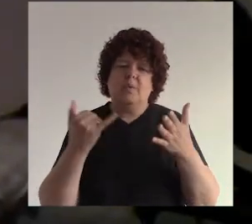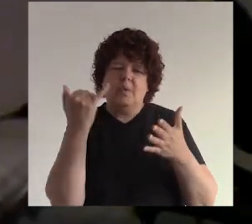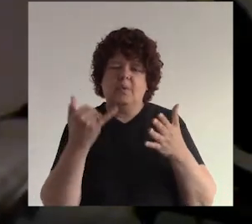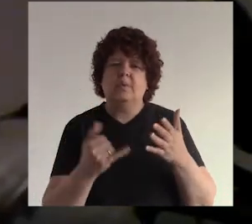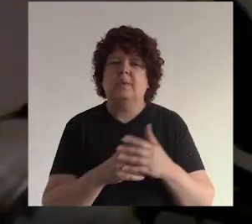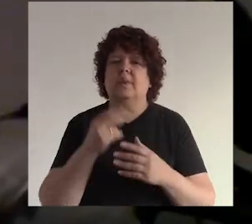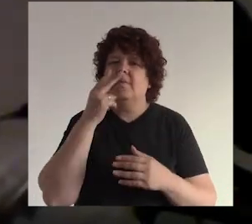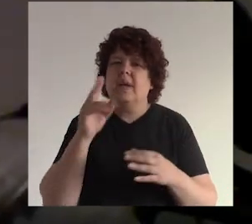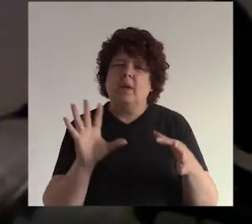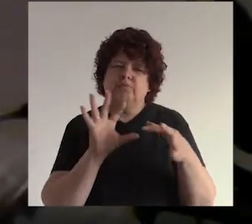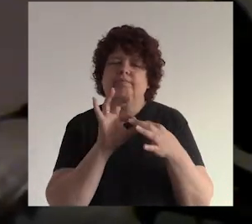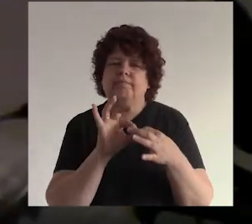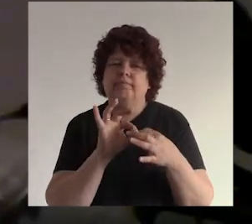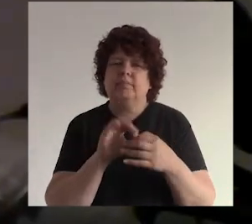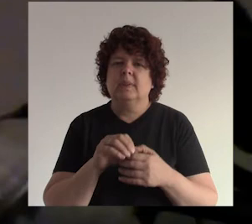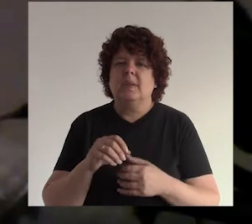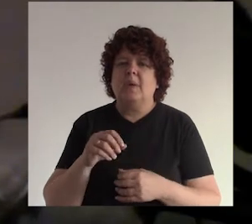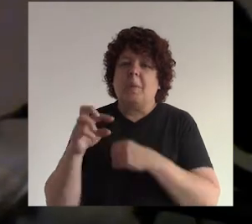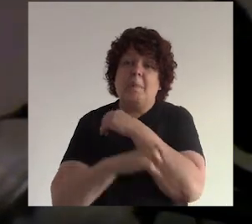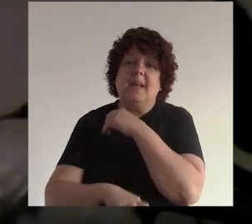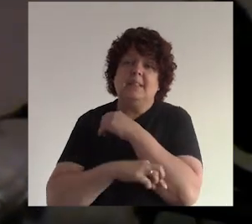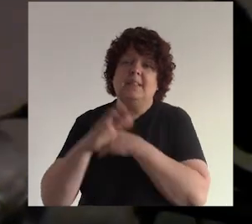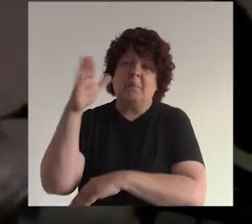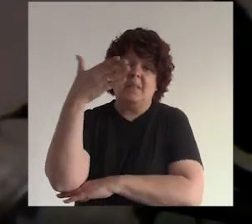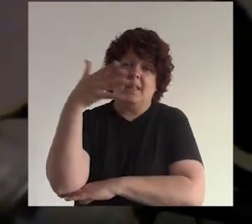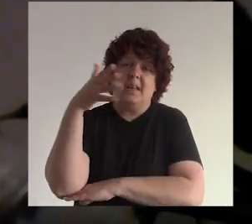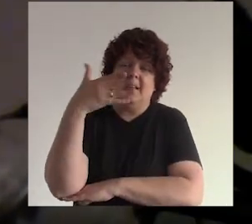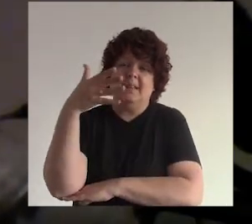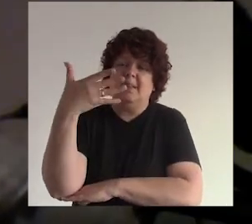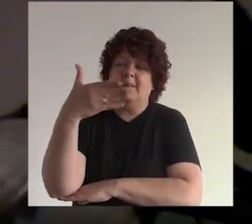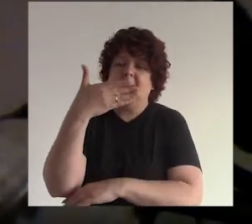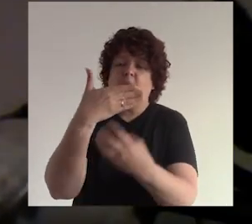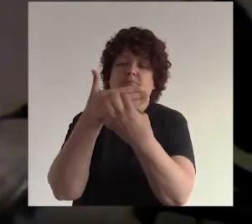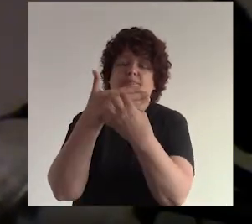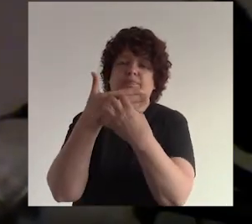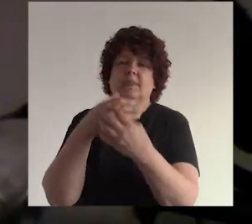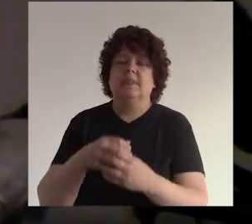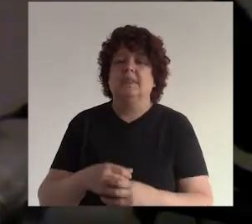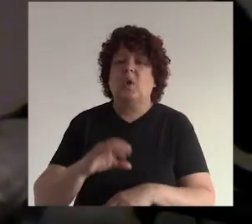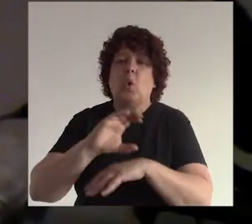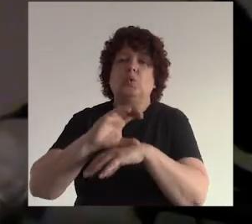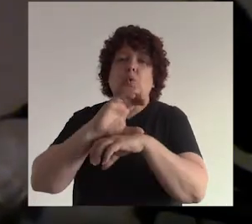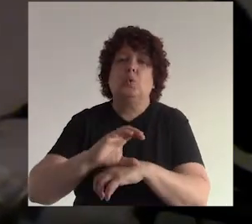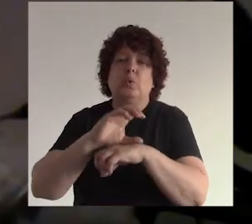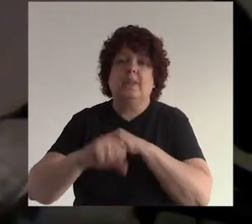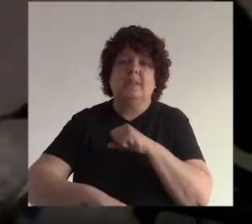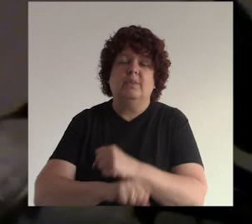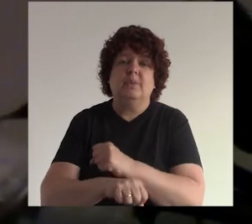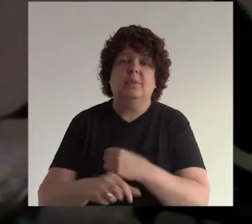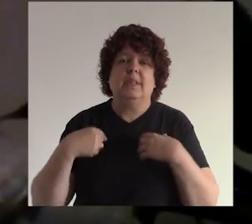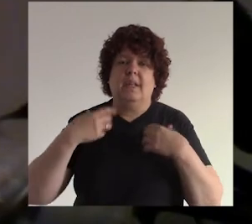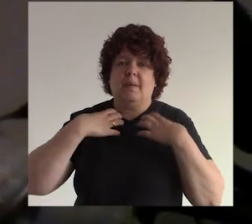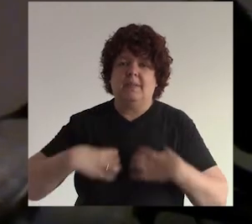distintivo los países mismos tienen banderas los clubes los equipos de fútbol